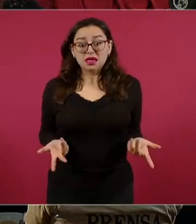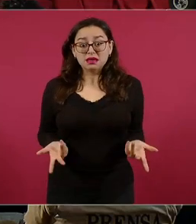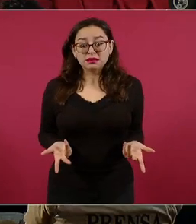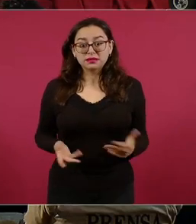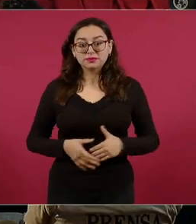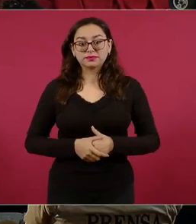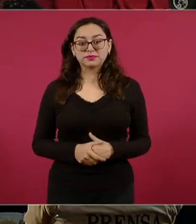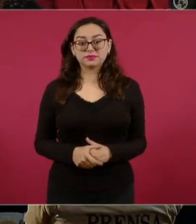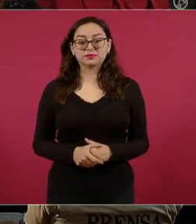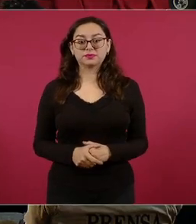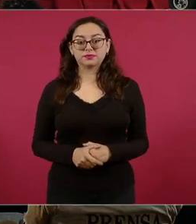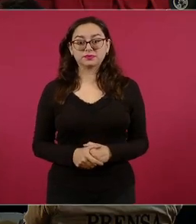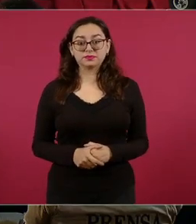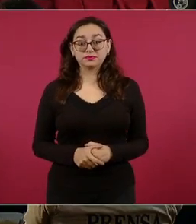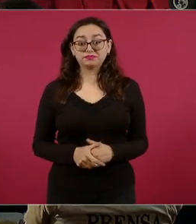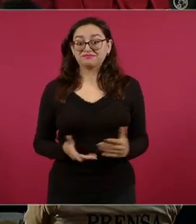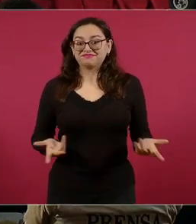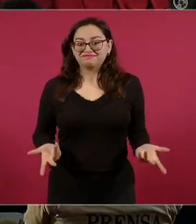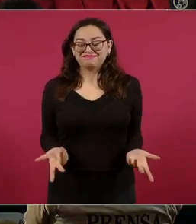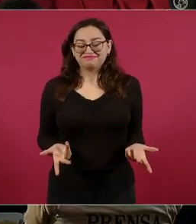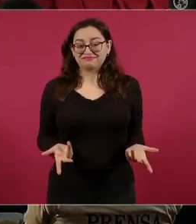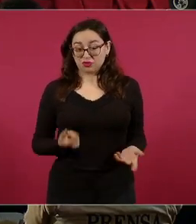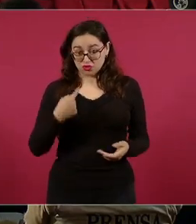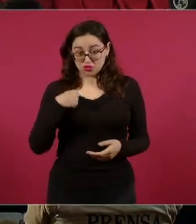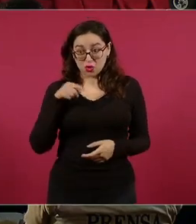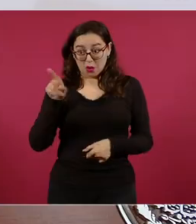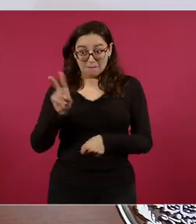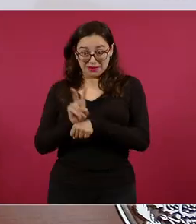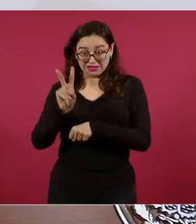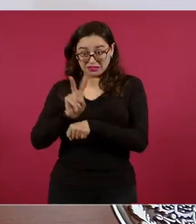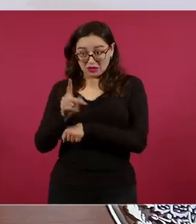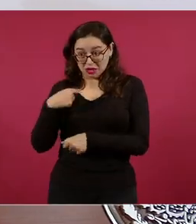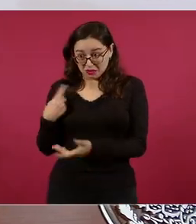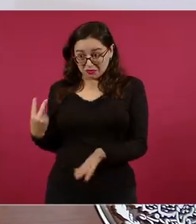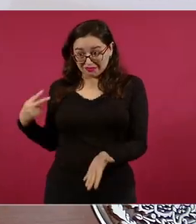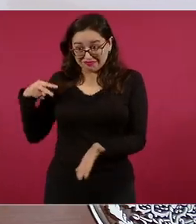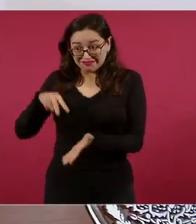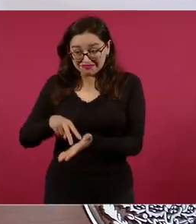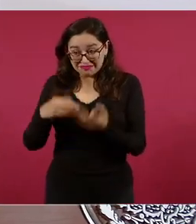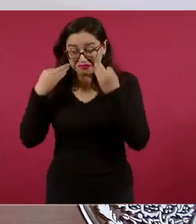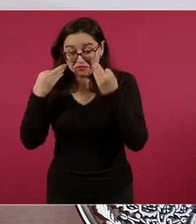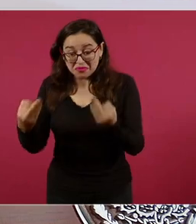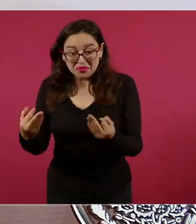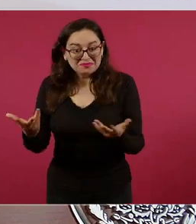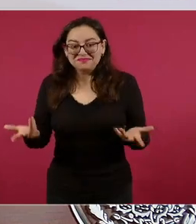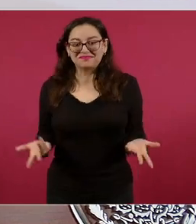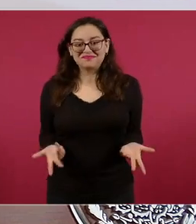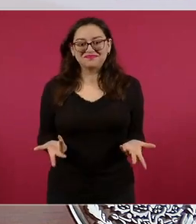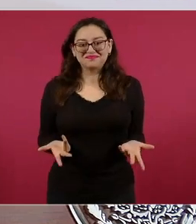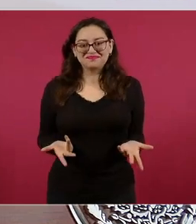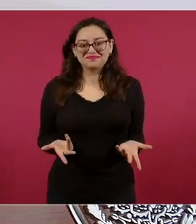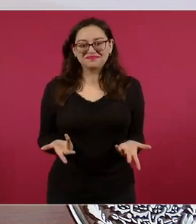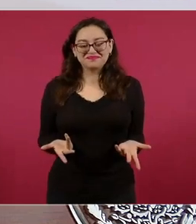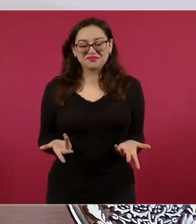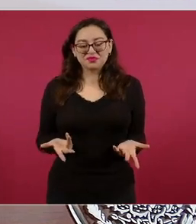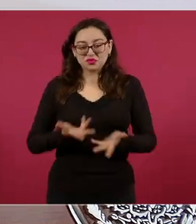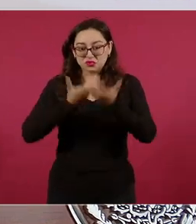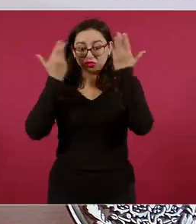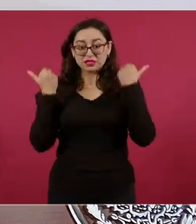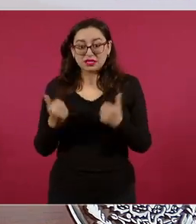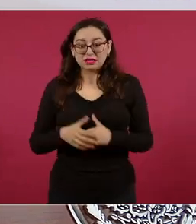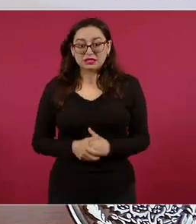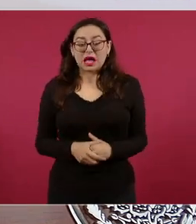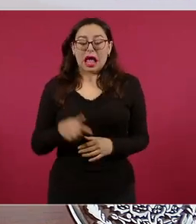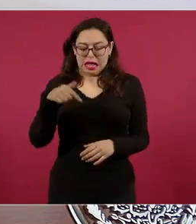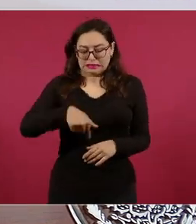No tengo elementos, o sea, no hay pruebas en el caso de Venezuela. Nosotros sí